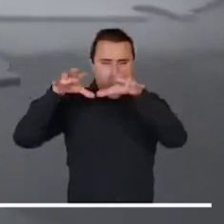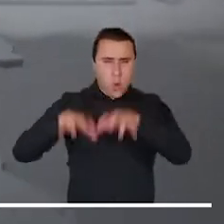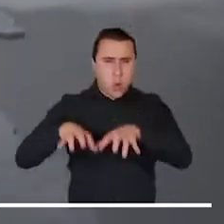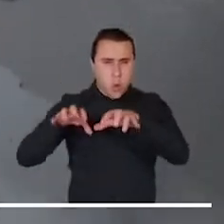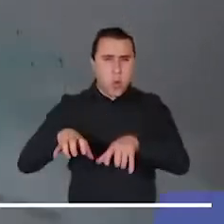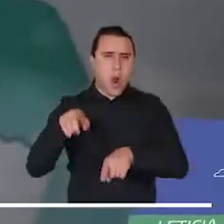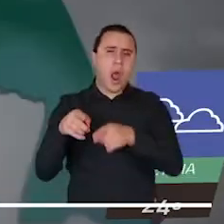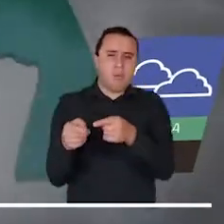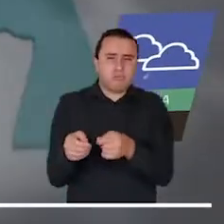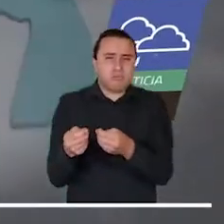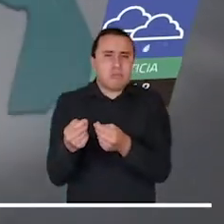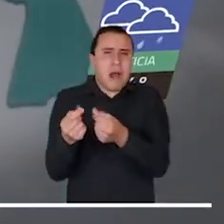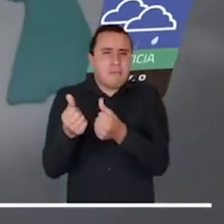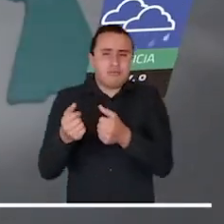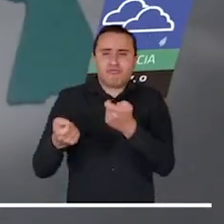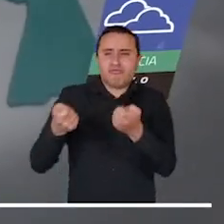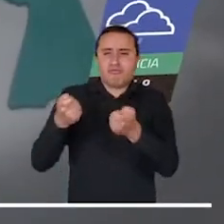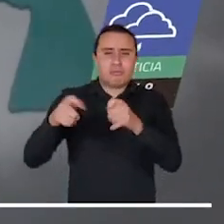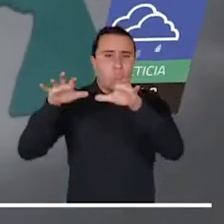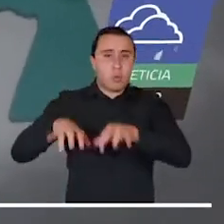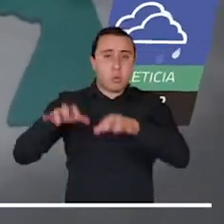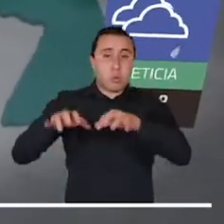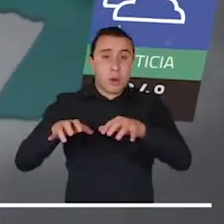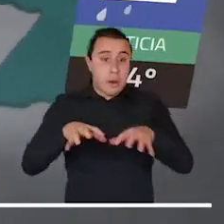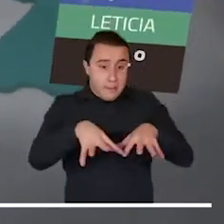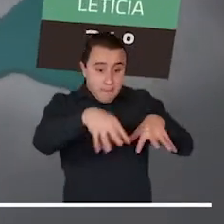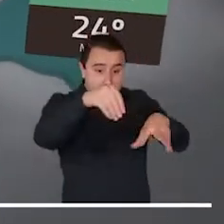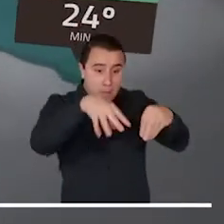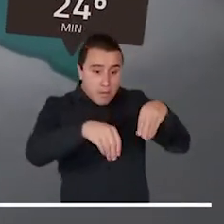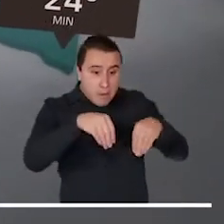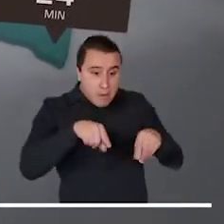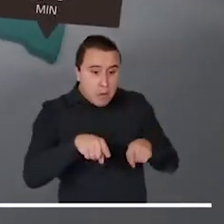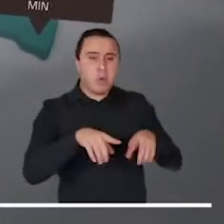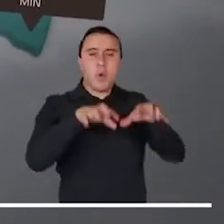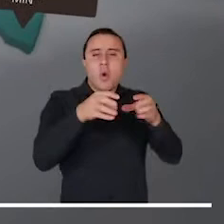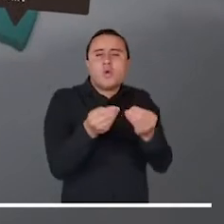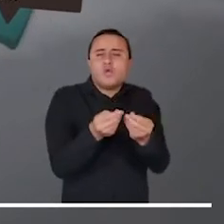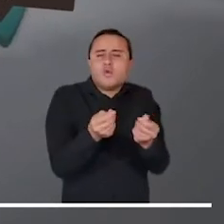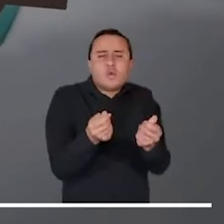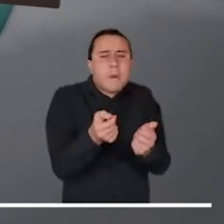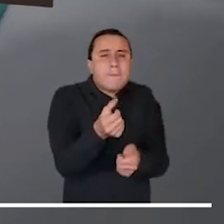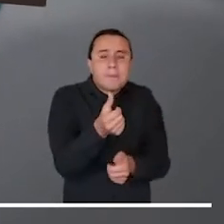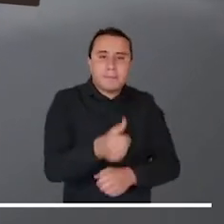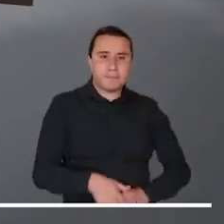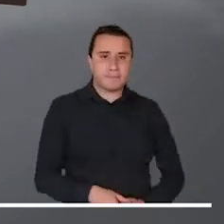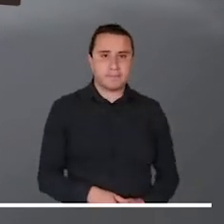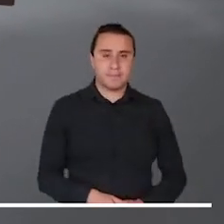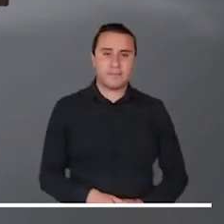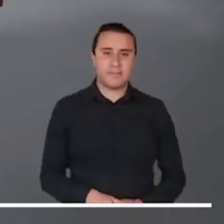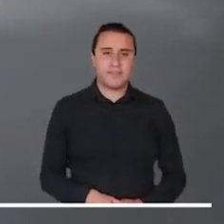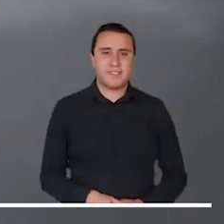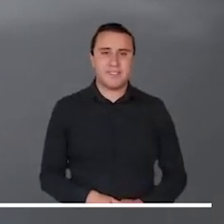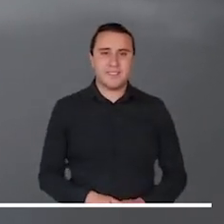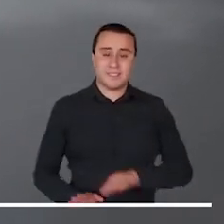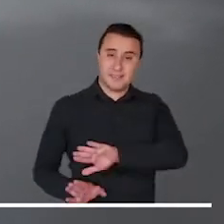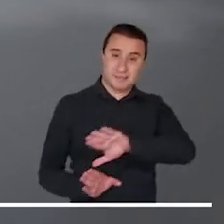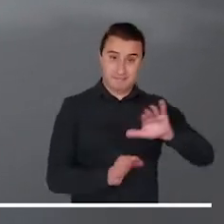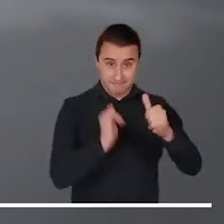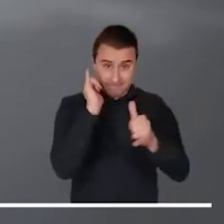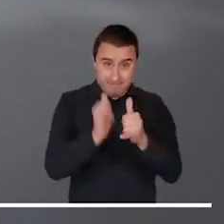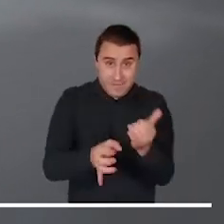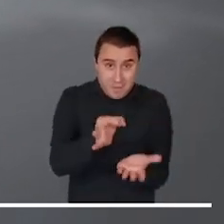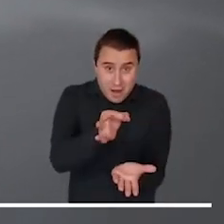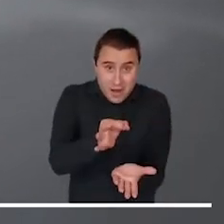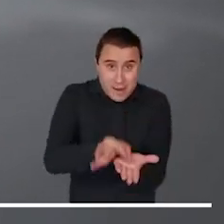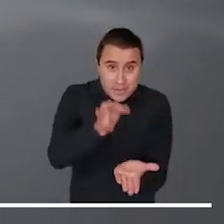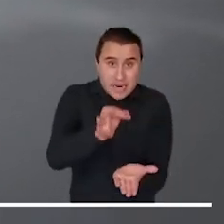Mientras que en el oriente de la región amazónica se prevén lluvias entre ligeras a moderadas, en el pie de monte amazónico se esperan precipitaciones menores.